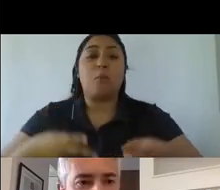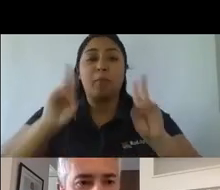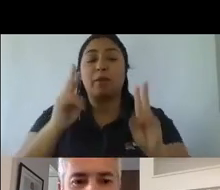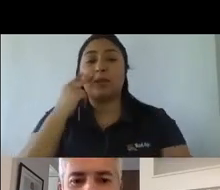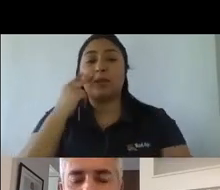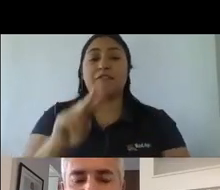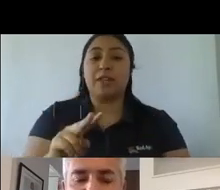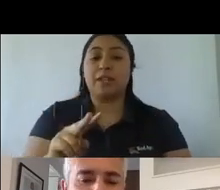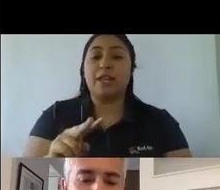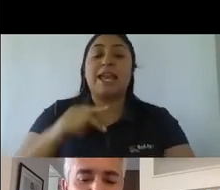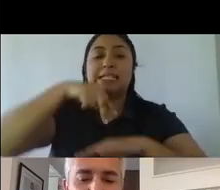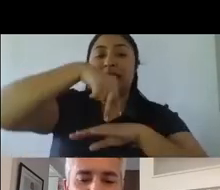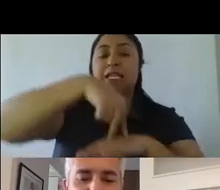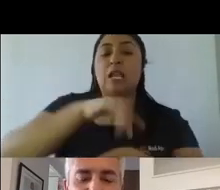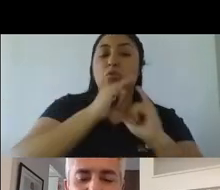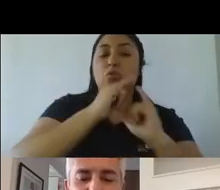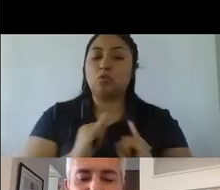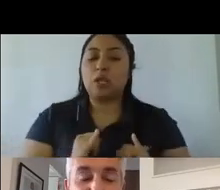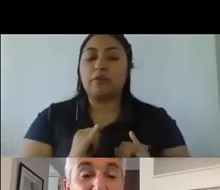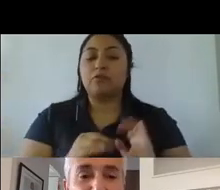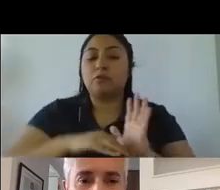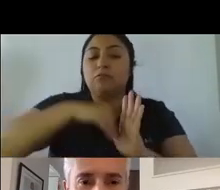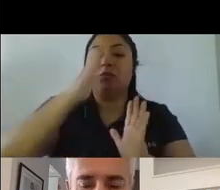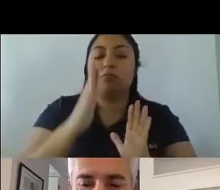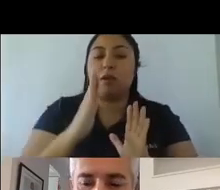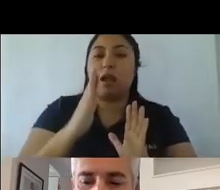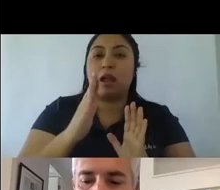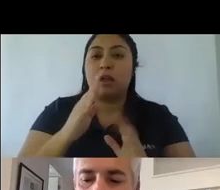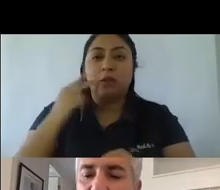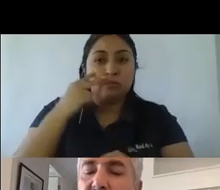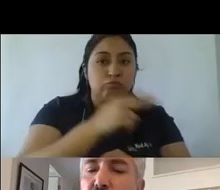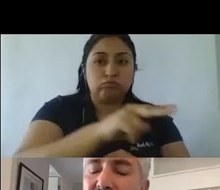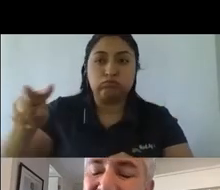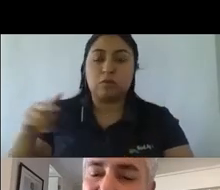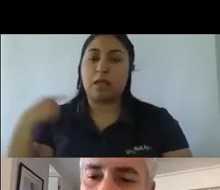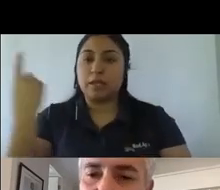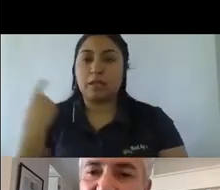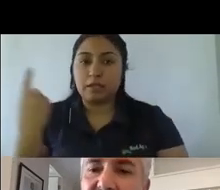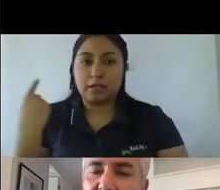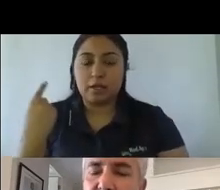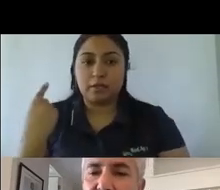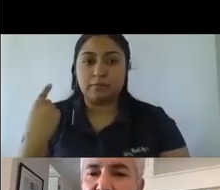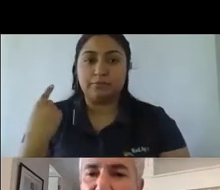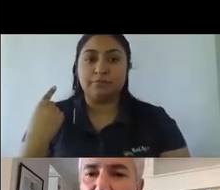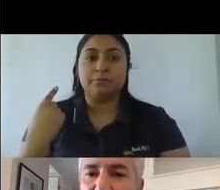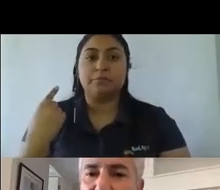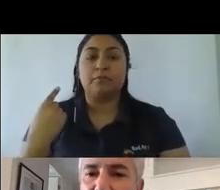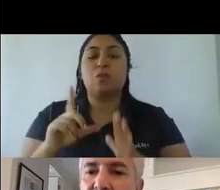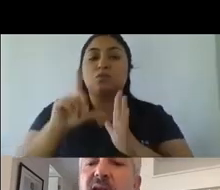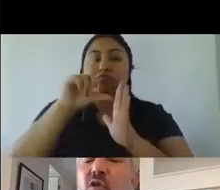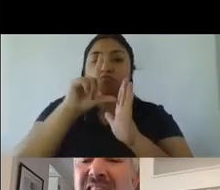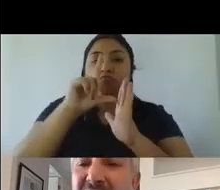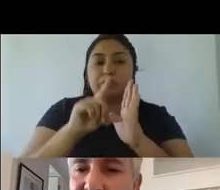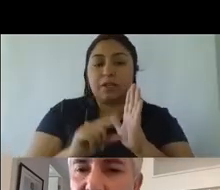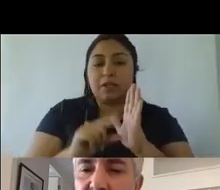de manera más panorámica si ustedes quieren nos inhibe de ver qué es lo que está haciendo mi competencia